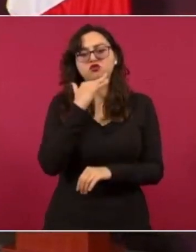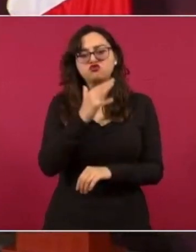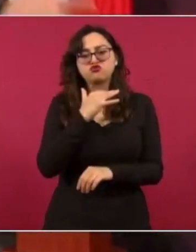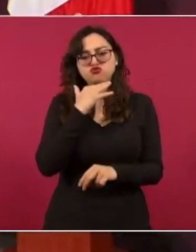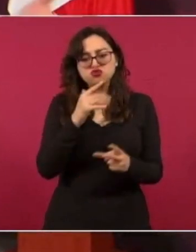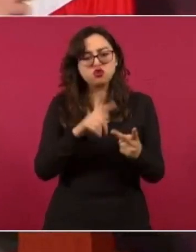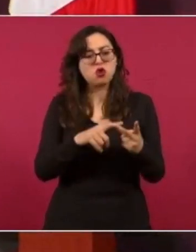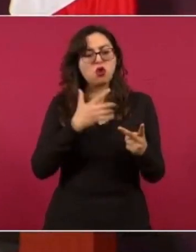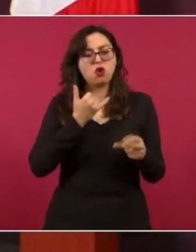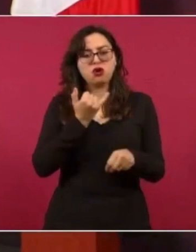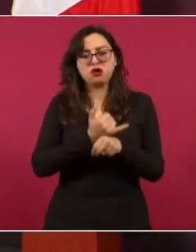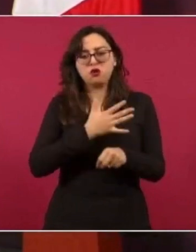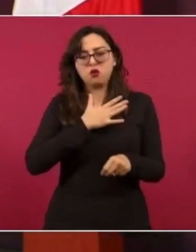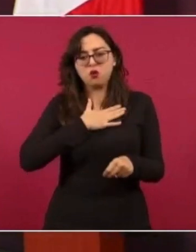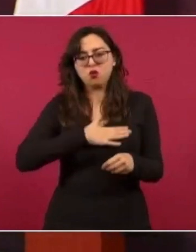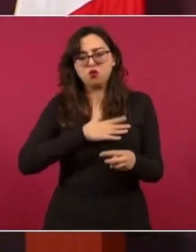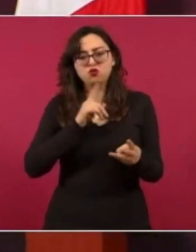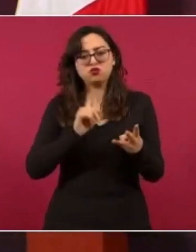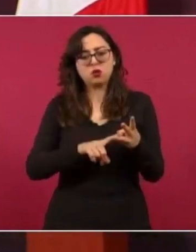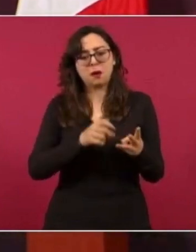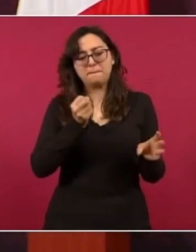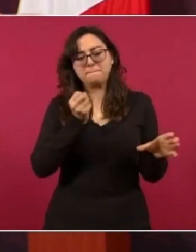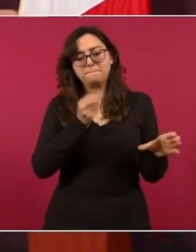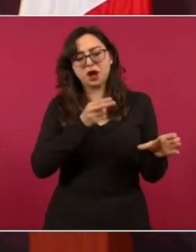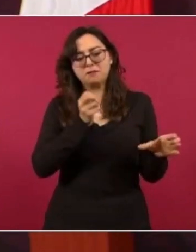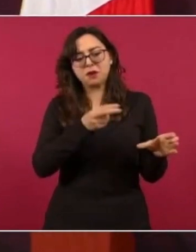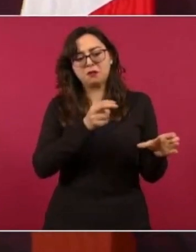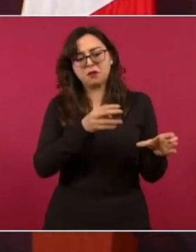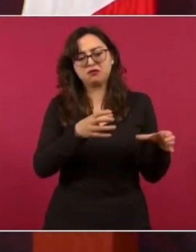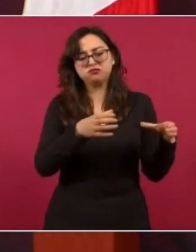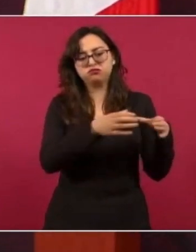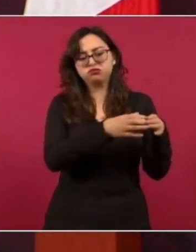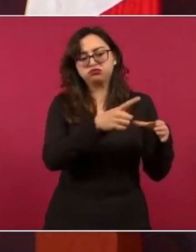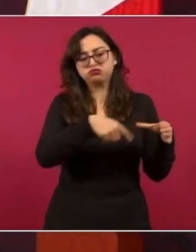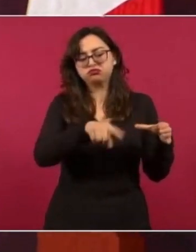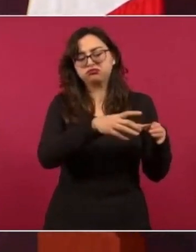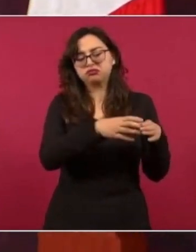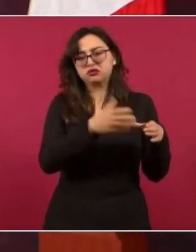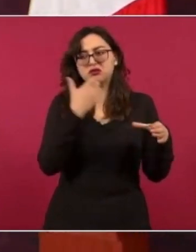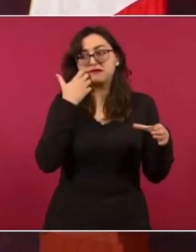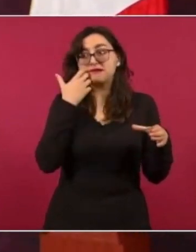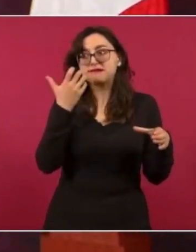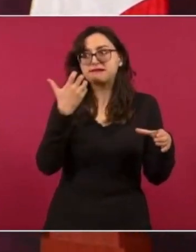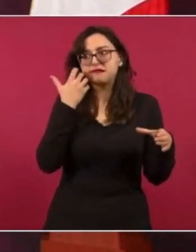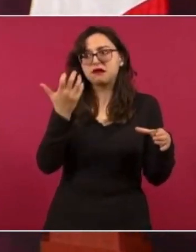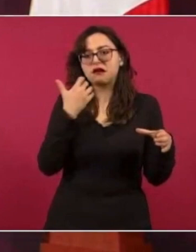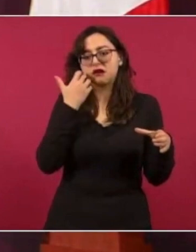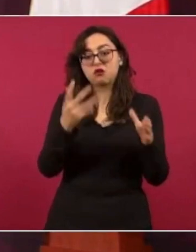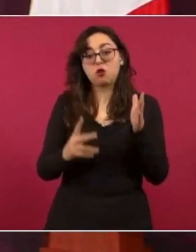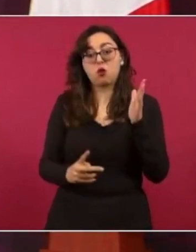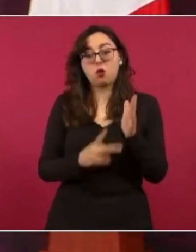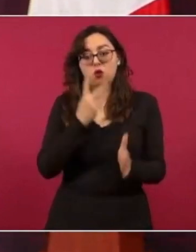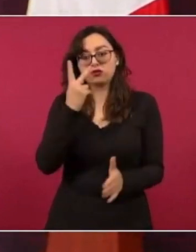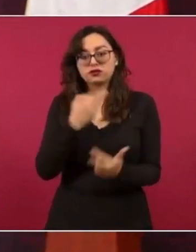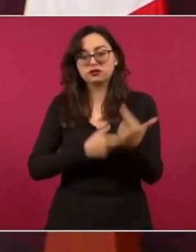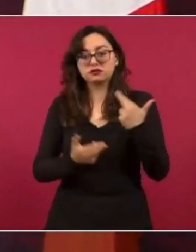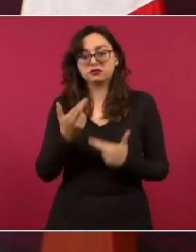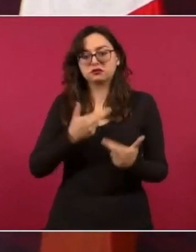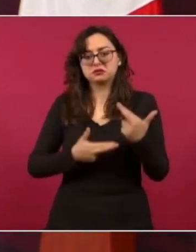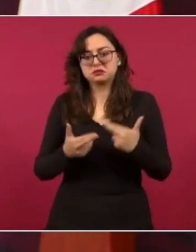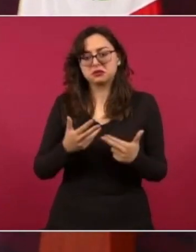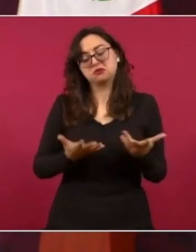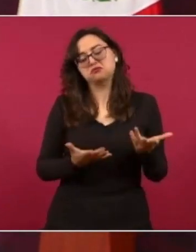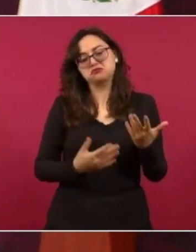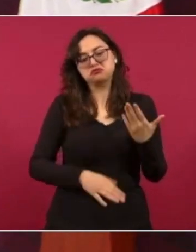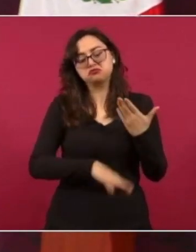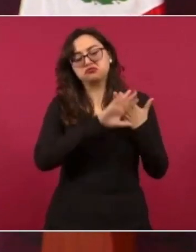los que no están conformes, pero esto también es normal, para qué querer que todos